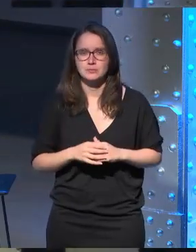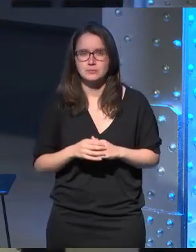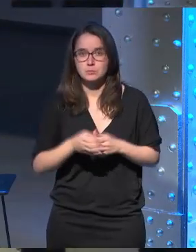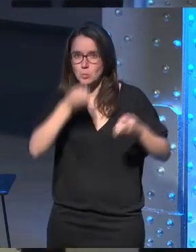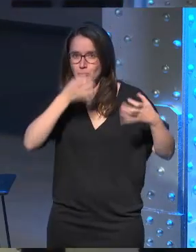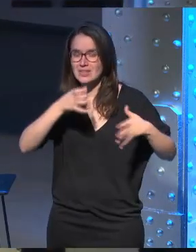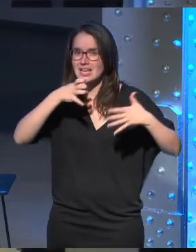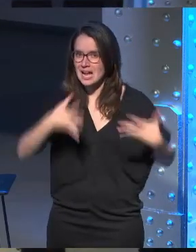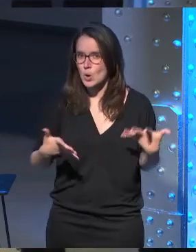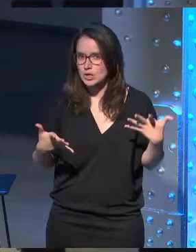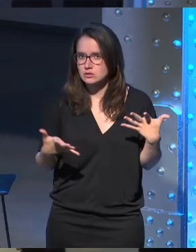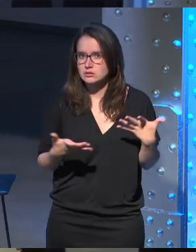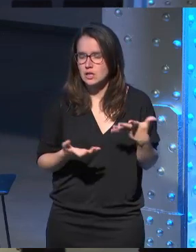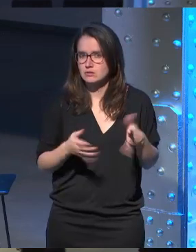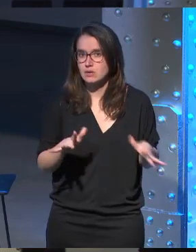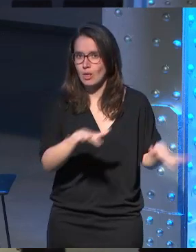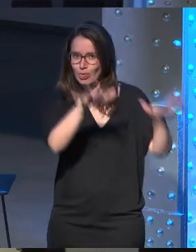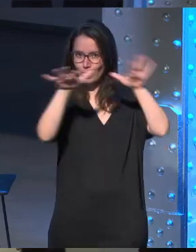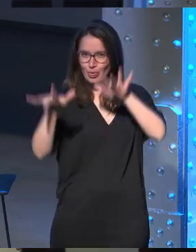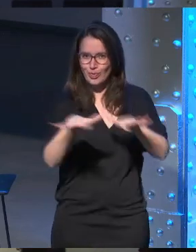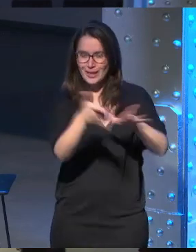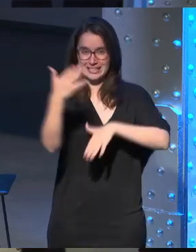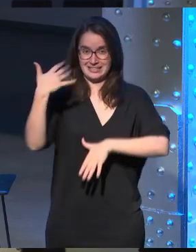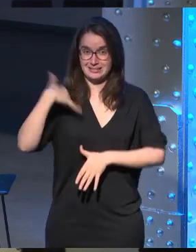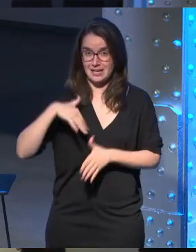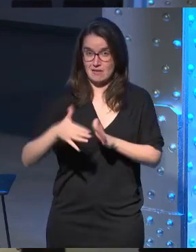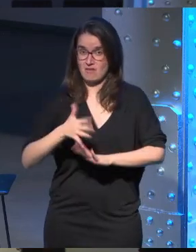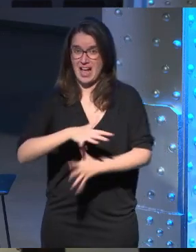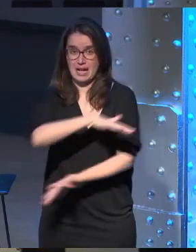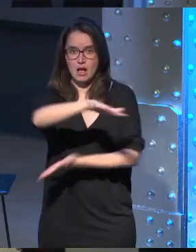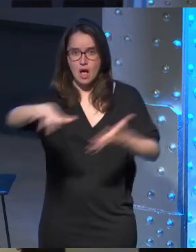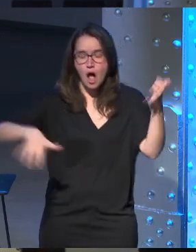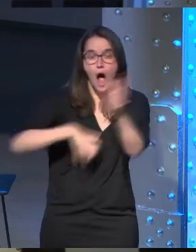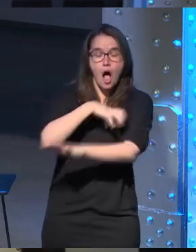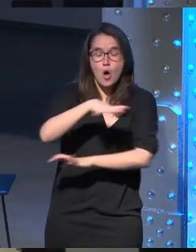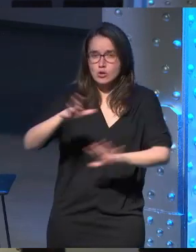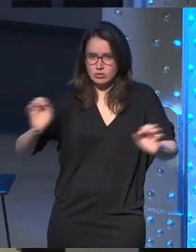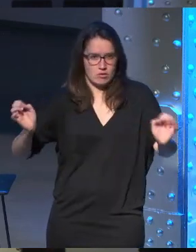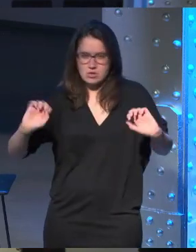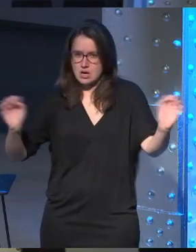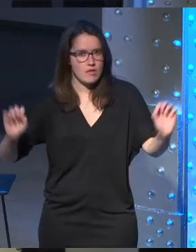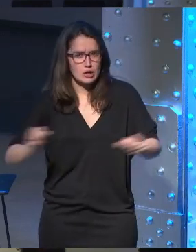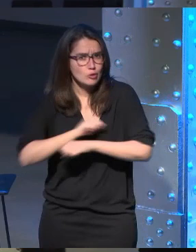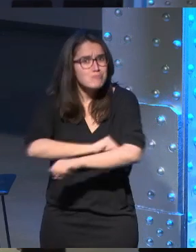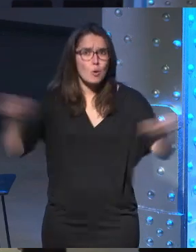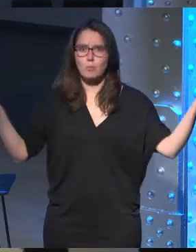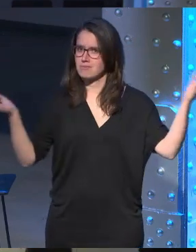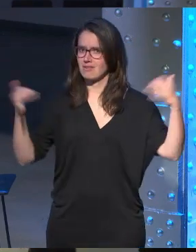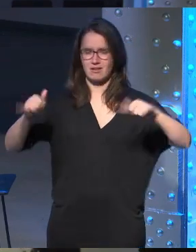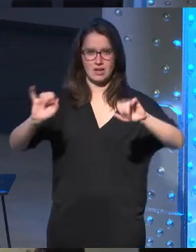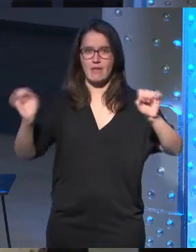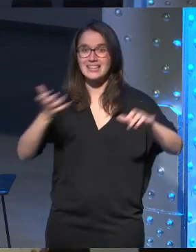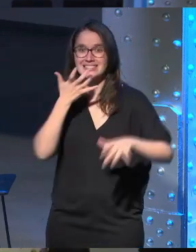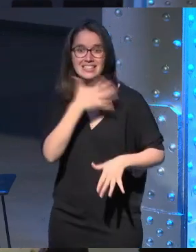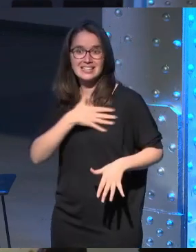muy bien ahora ya os he convencido que no vamos hacia el caos hacia la entropía que esto no va a explotar muy bien